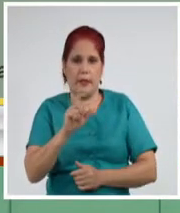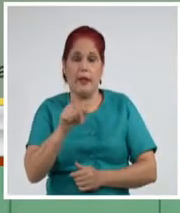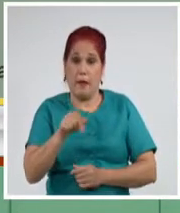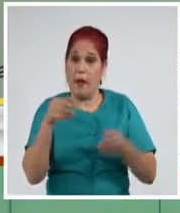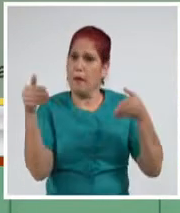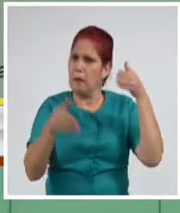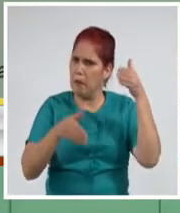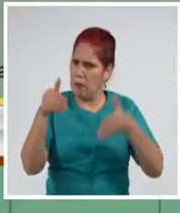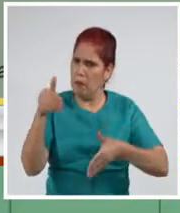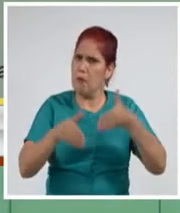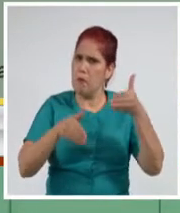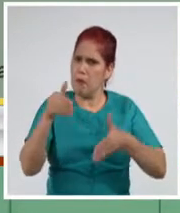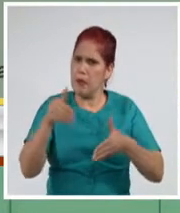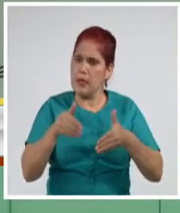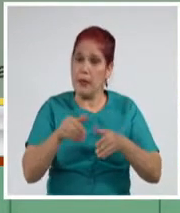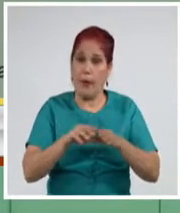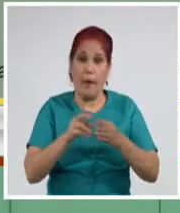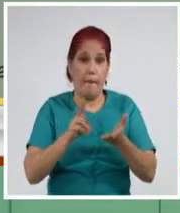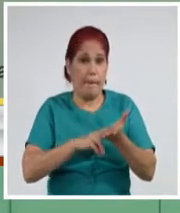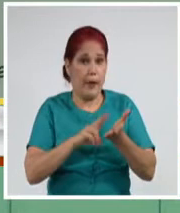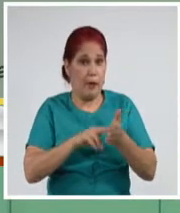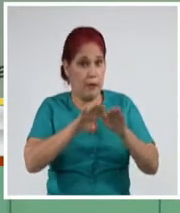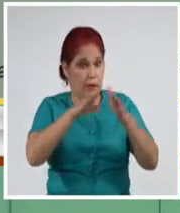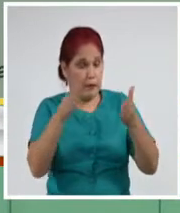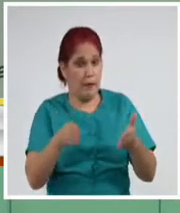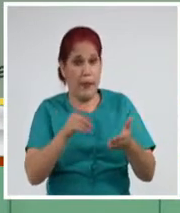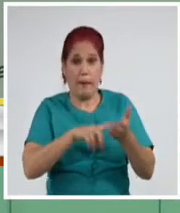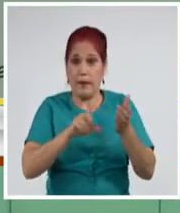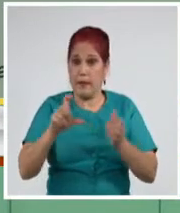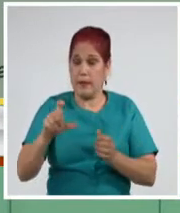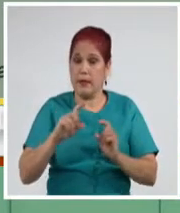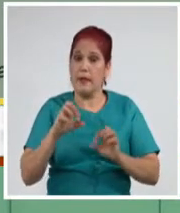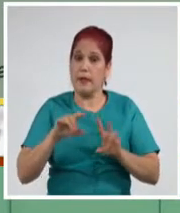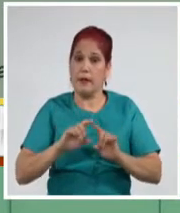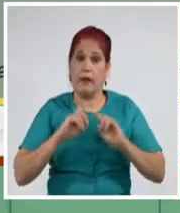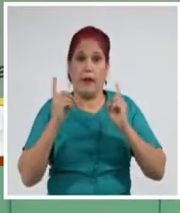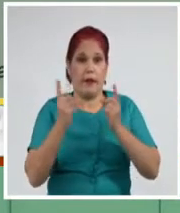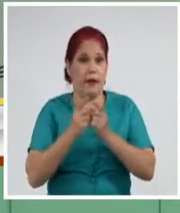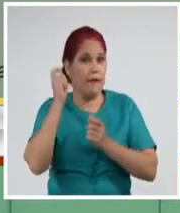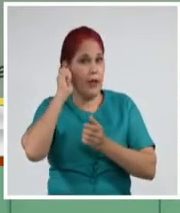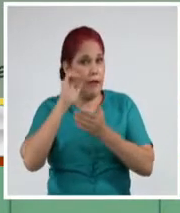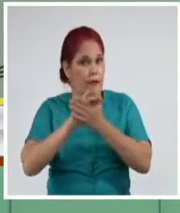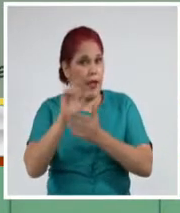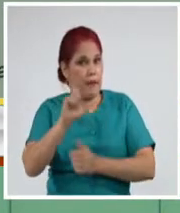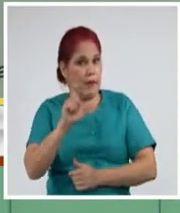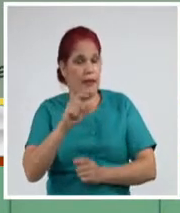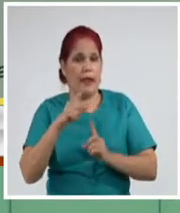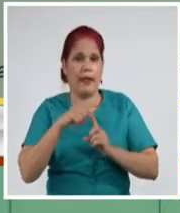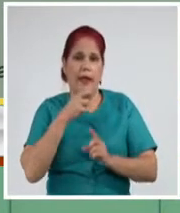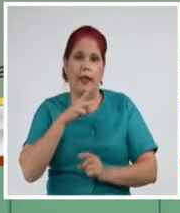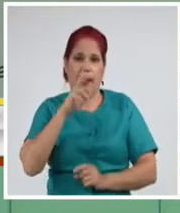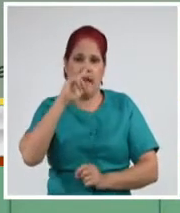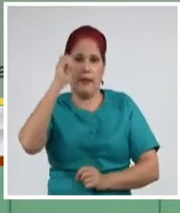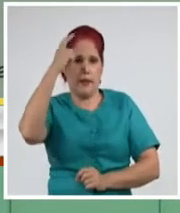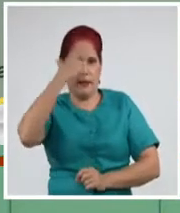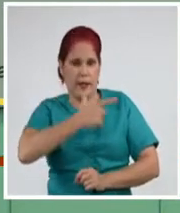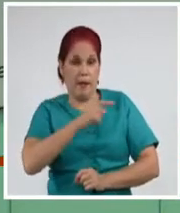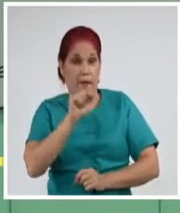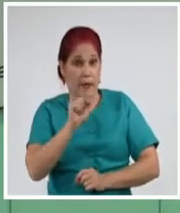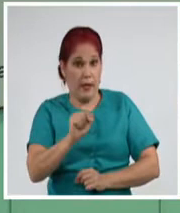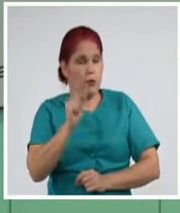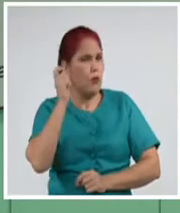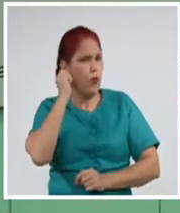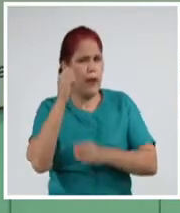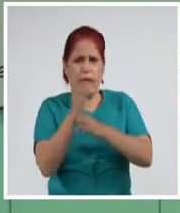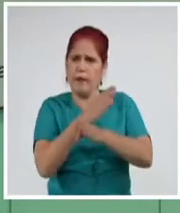participación de la miembro del Buro Político del Partido y Secretaria General de la Federación de Mujeres Cubanas, Teresa Marelle Bowé. Mujeres de